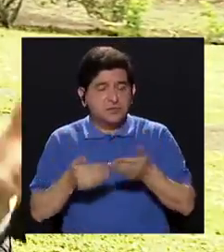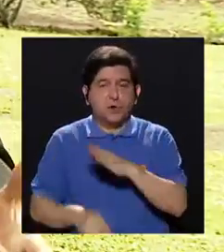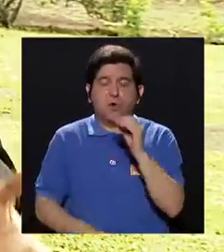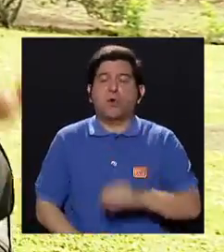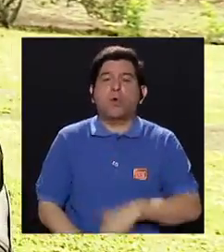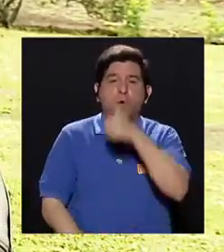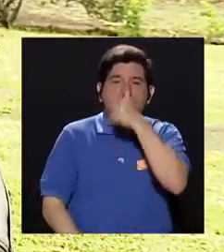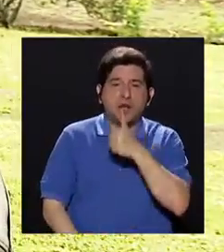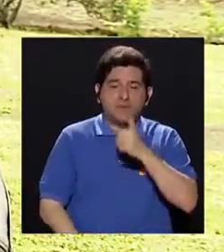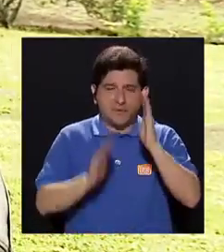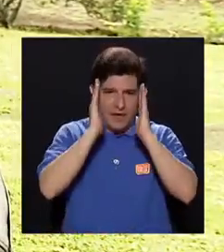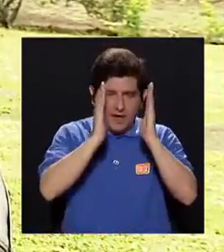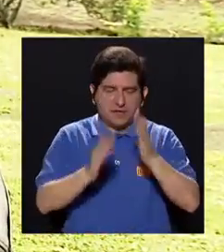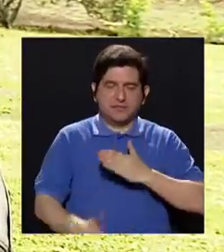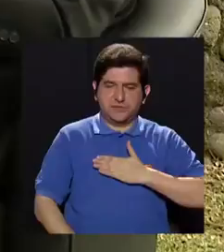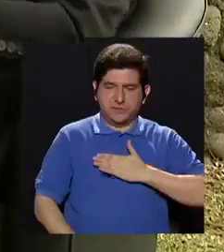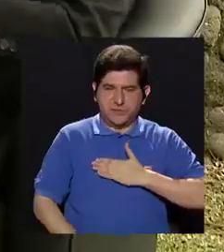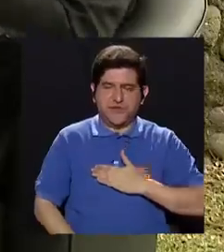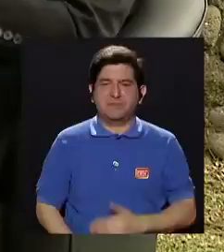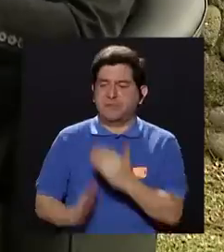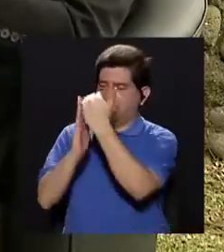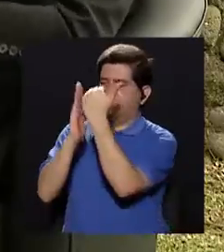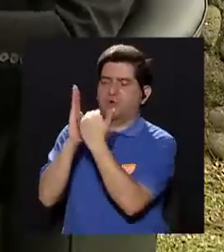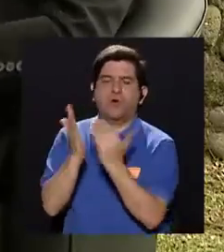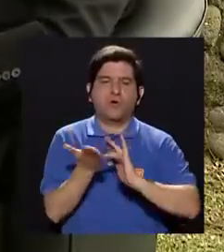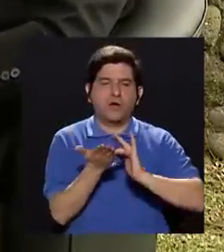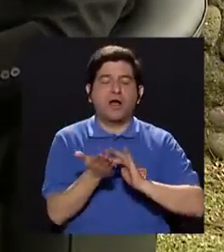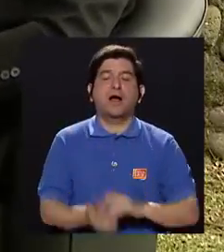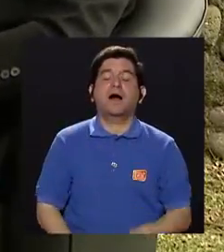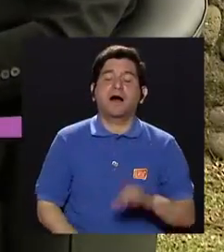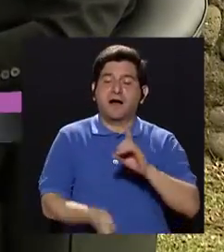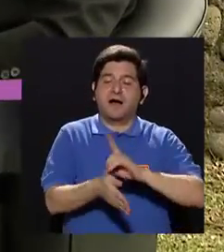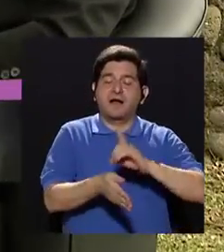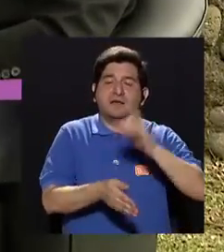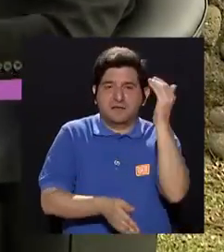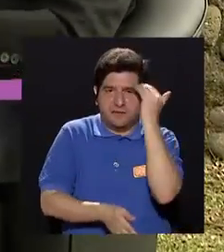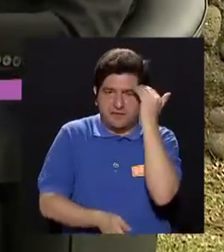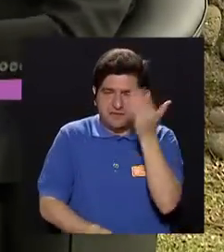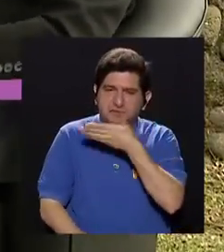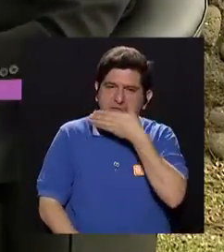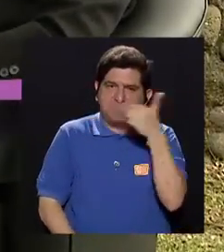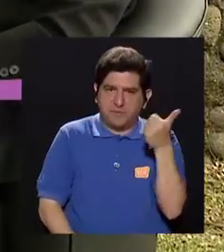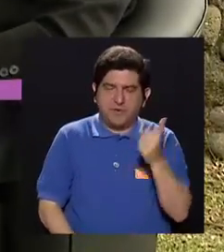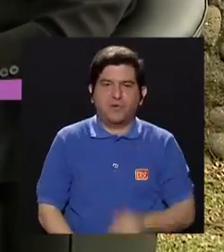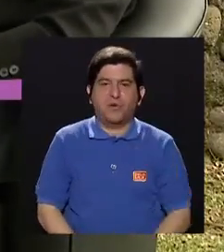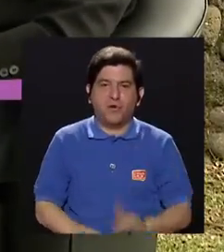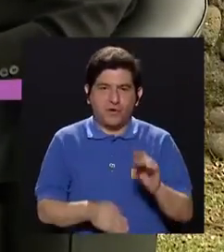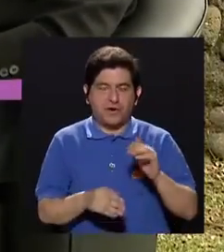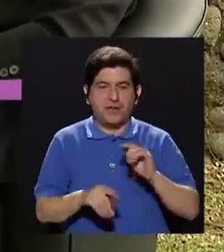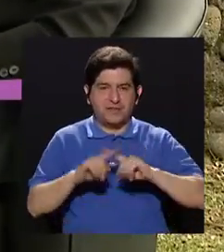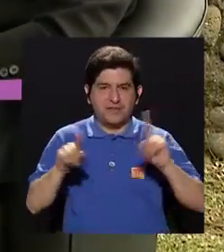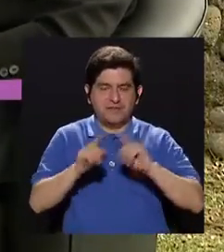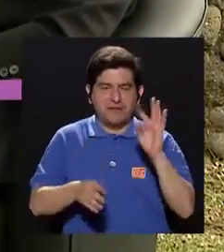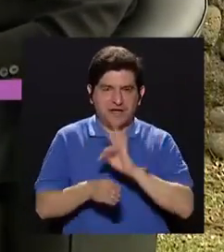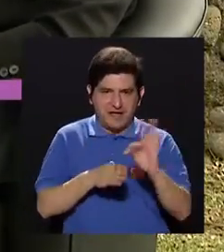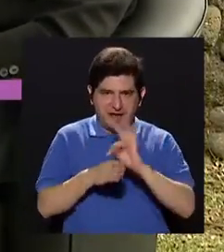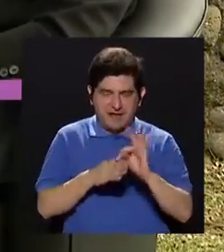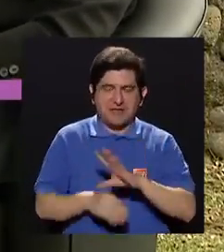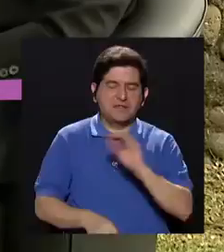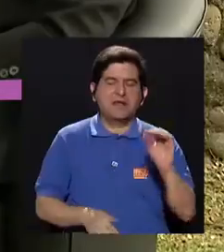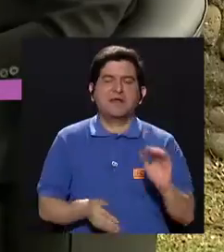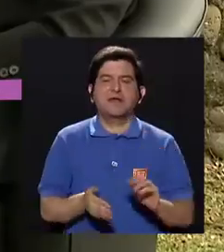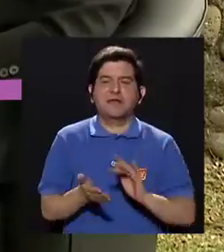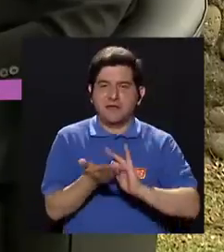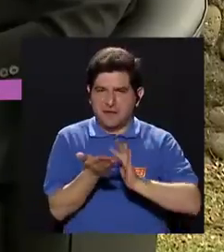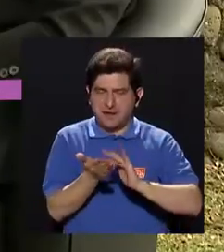atienden de tal cosa y me dan esto. Entonces, el médico conoce mucho mejor cuántos tratamientos tiene y qué medicamentos está tomando